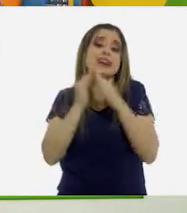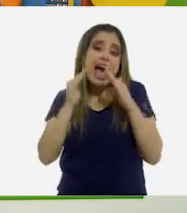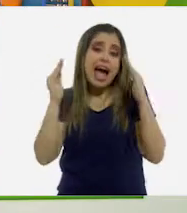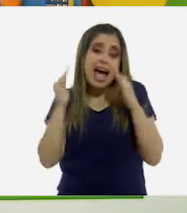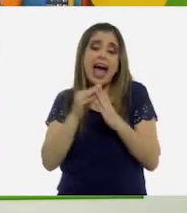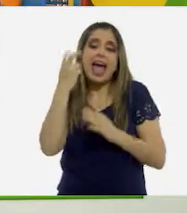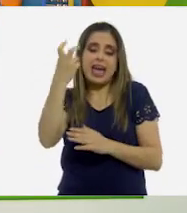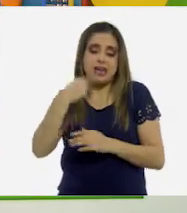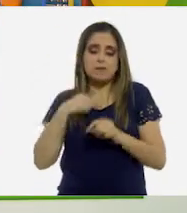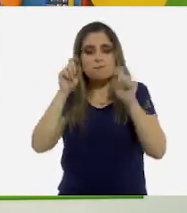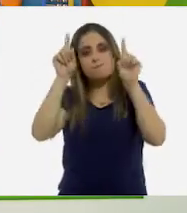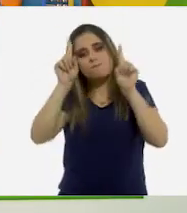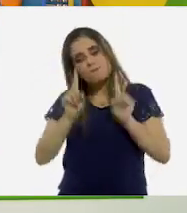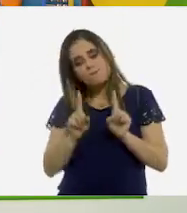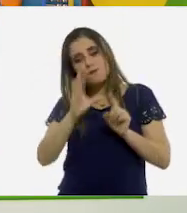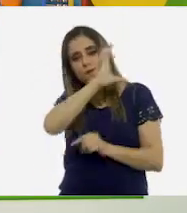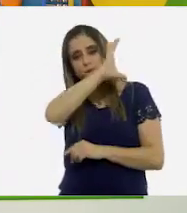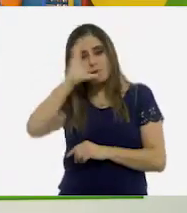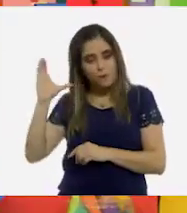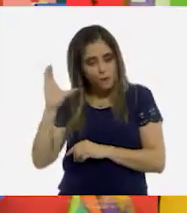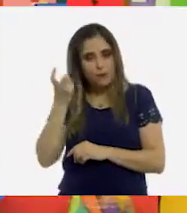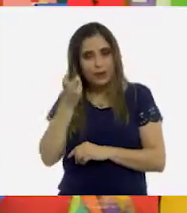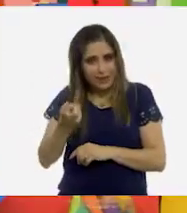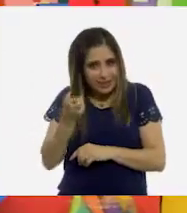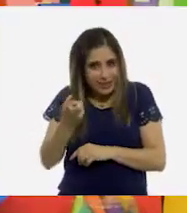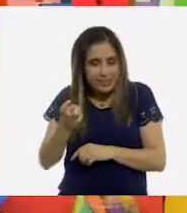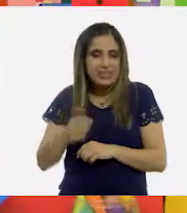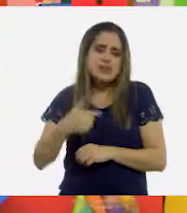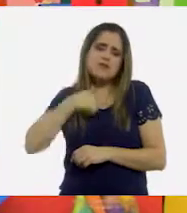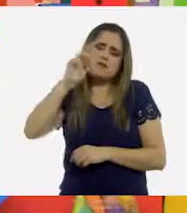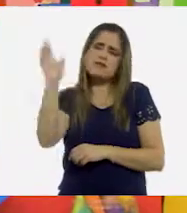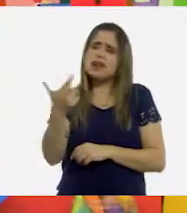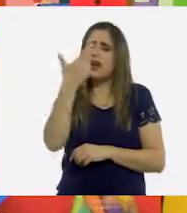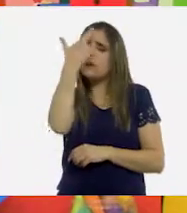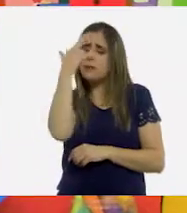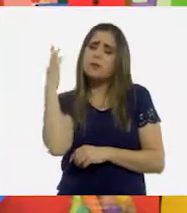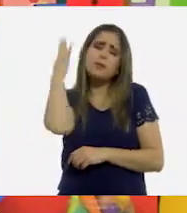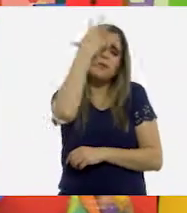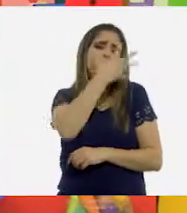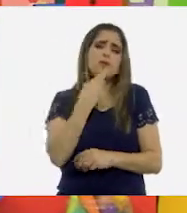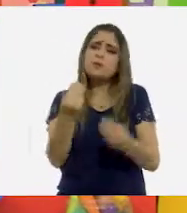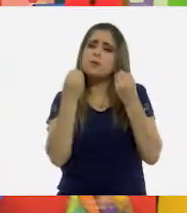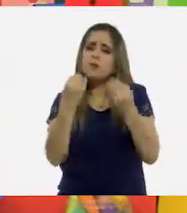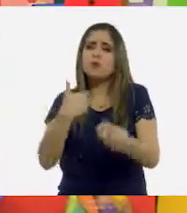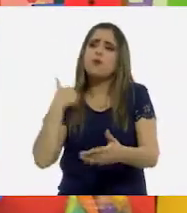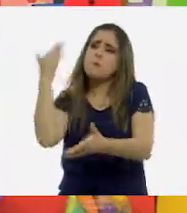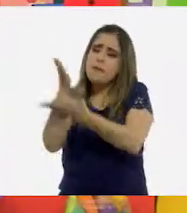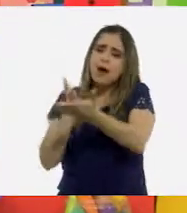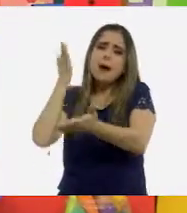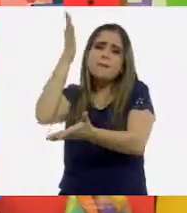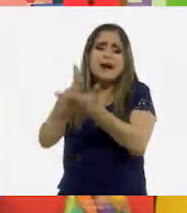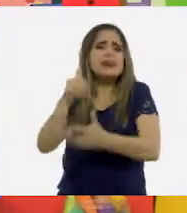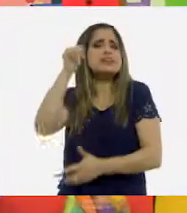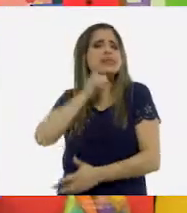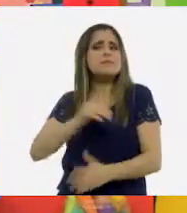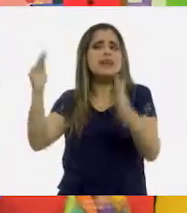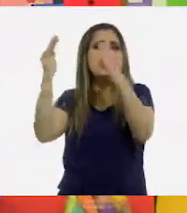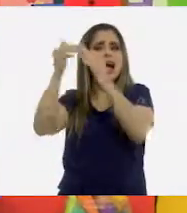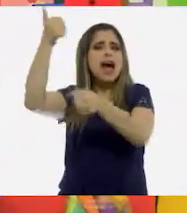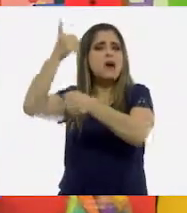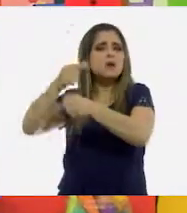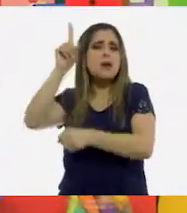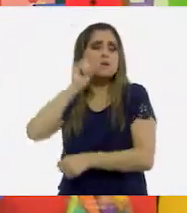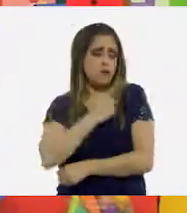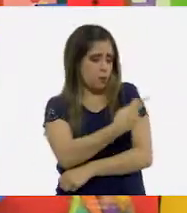fotografía es la de la abuela Berta. Y tenemos recuerdos muy bonitos, muy amorosos. Mi hermana y yo